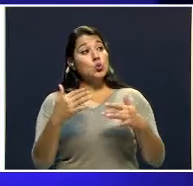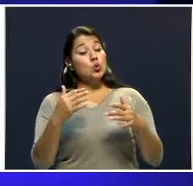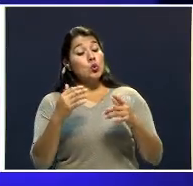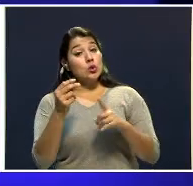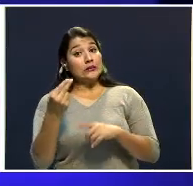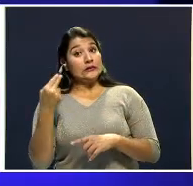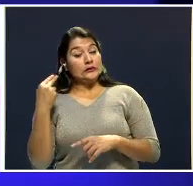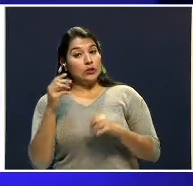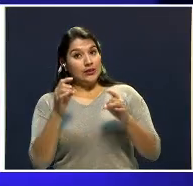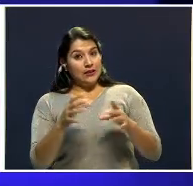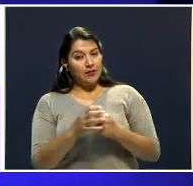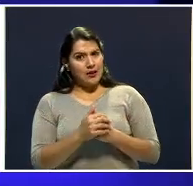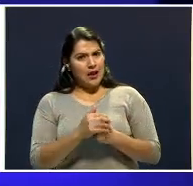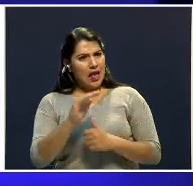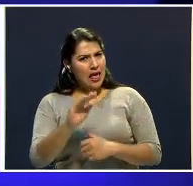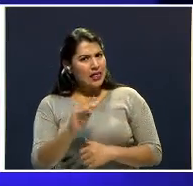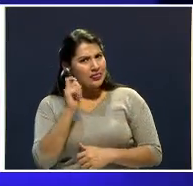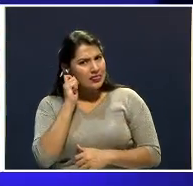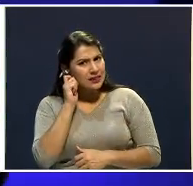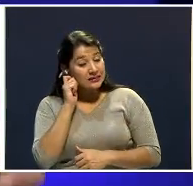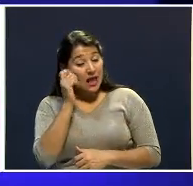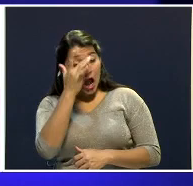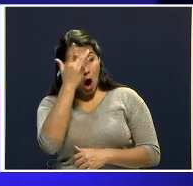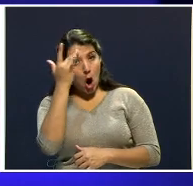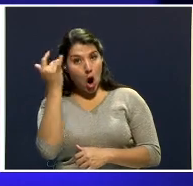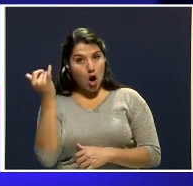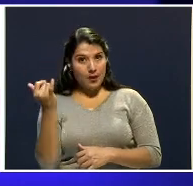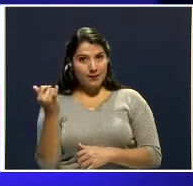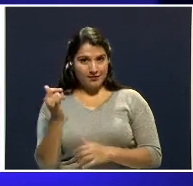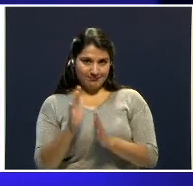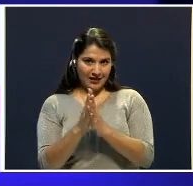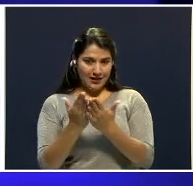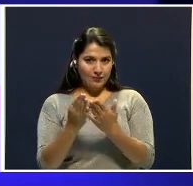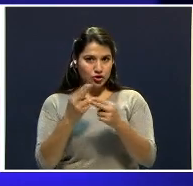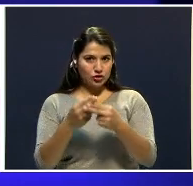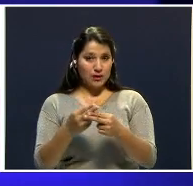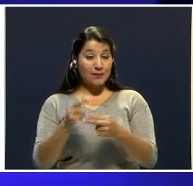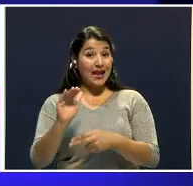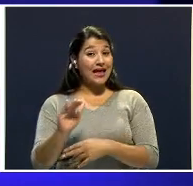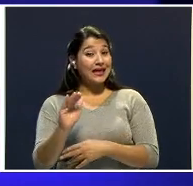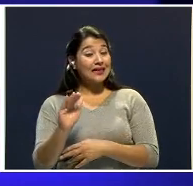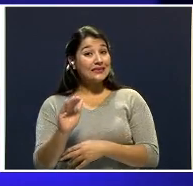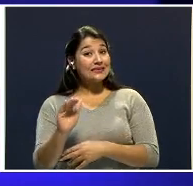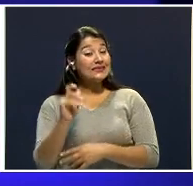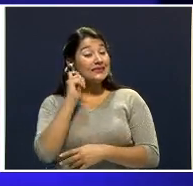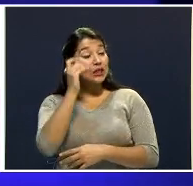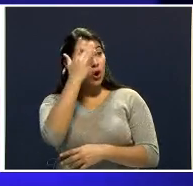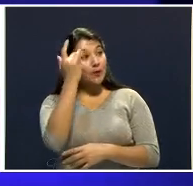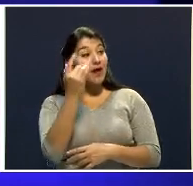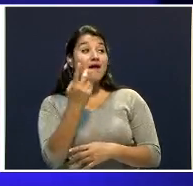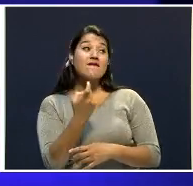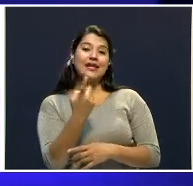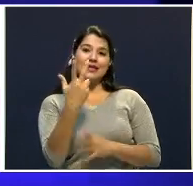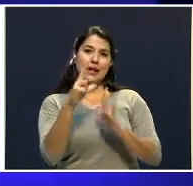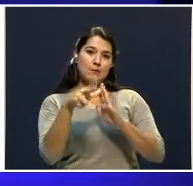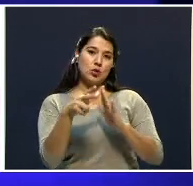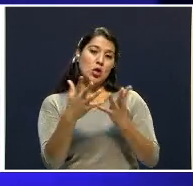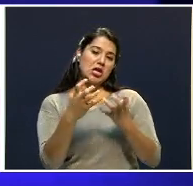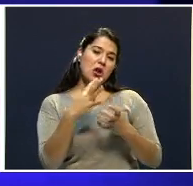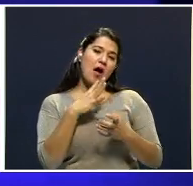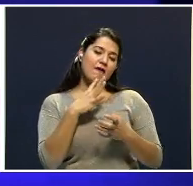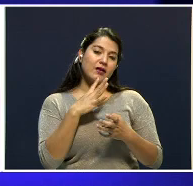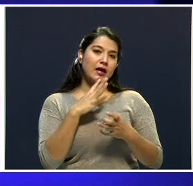caso tremendo. La niña olvidada, usted reconstruye todo esto, nos queda ya tres minutos. Entonces, quiero hablar, aunque sea finalmente,